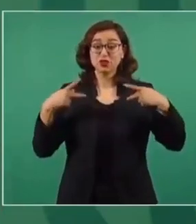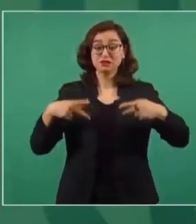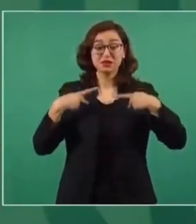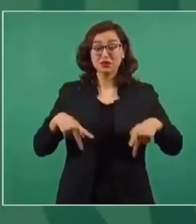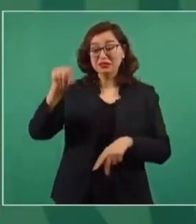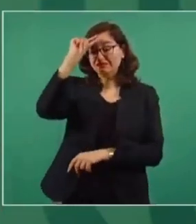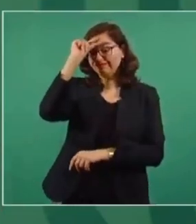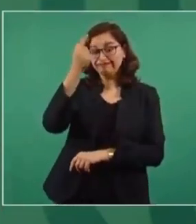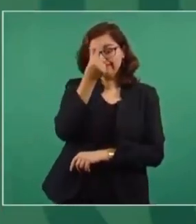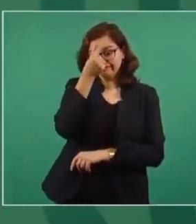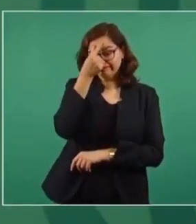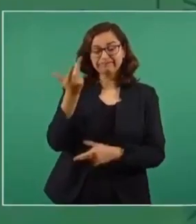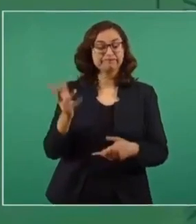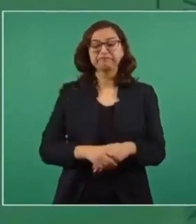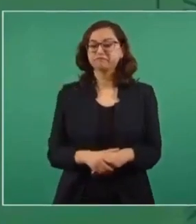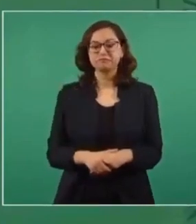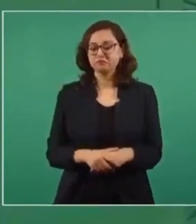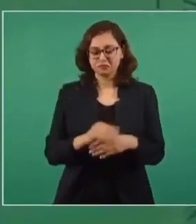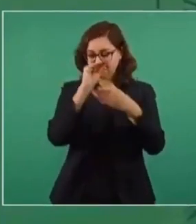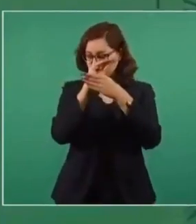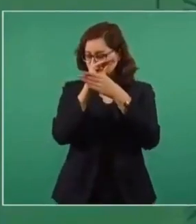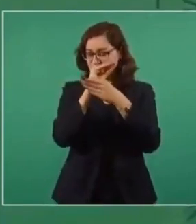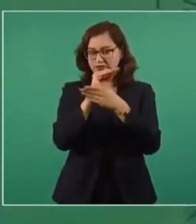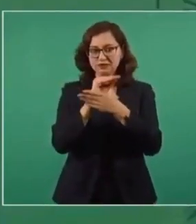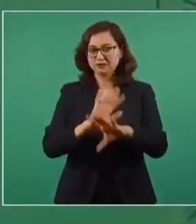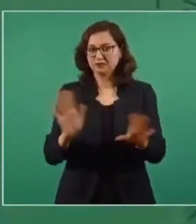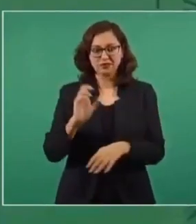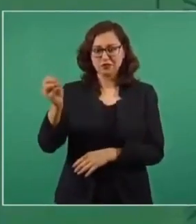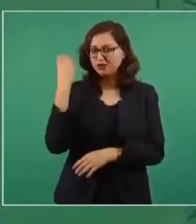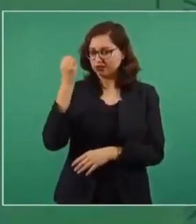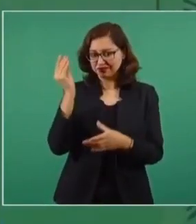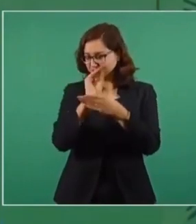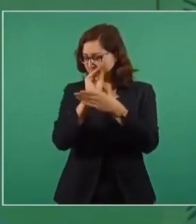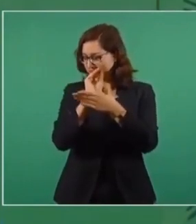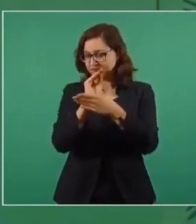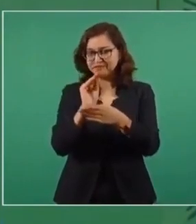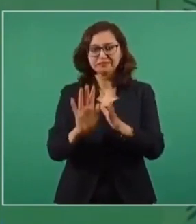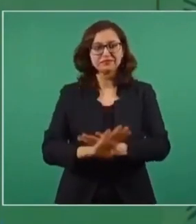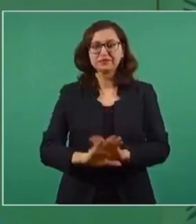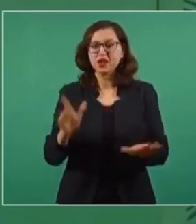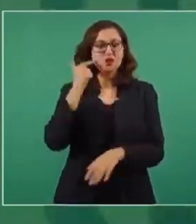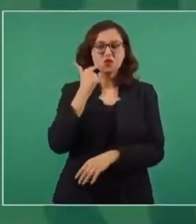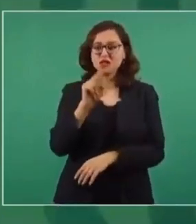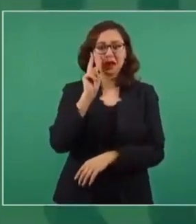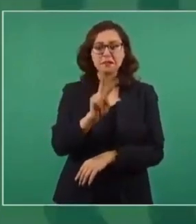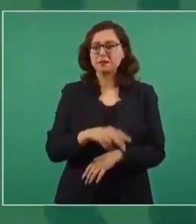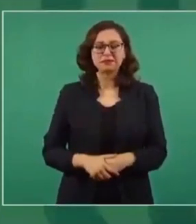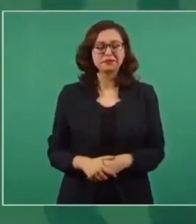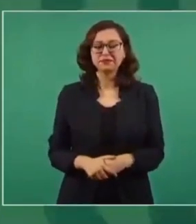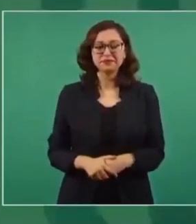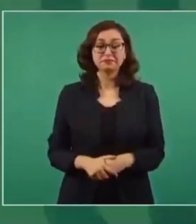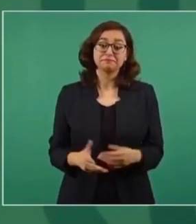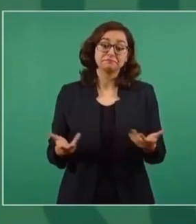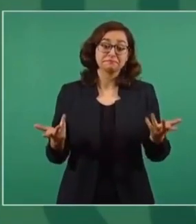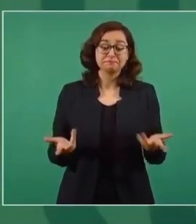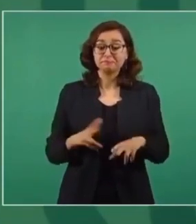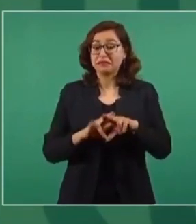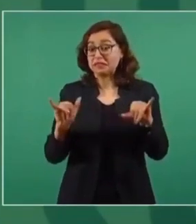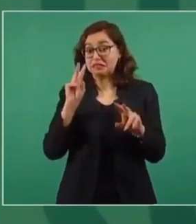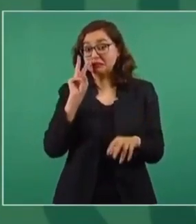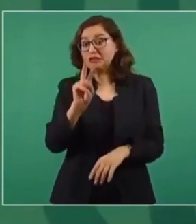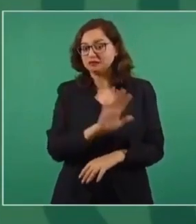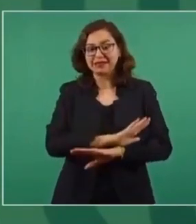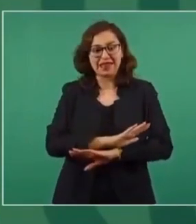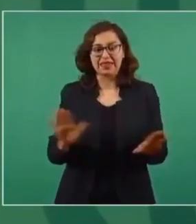Entonces, hay que estar informando. Vamos a estar aquí, dando a conocer todas las noticias falsas y también aclarando,